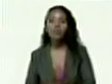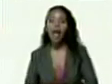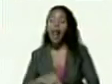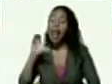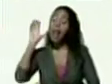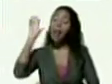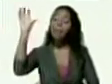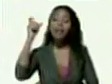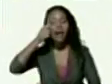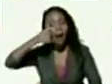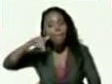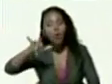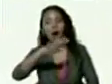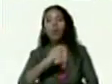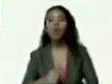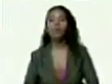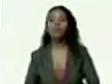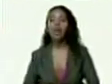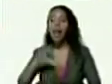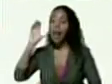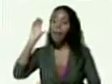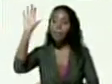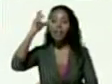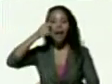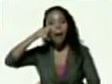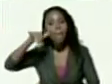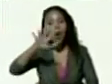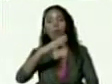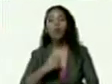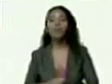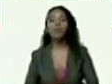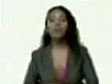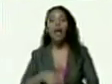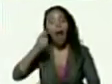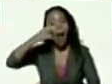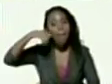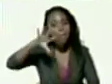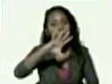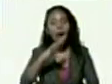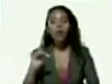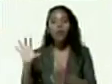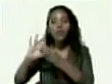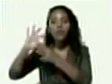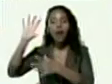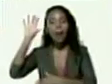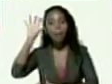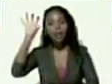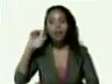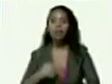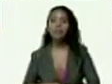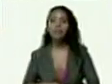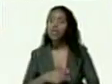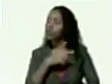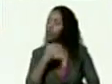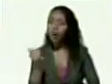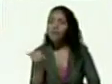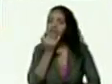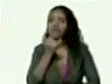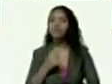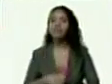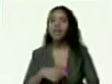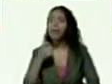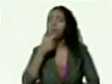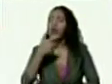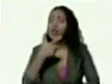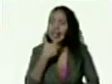es el pueblo la patria es el pueblo el pueblo es la patria no fallemos miren que bonito que bonita